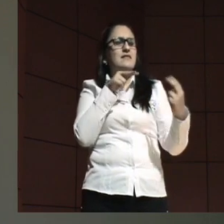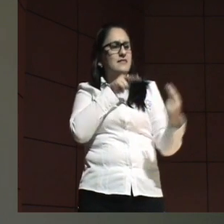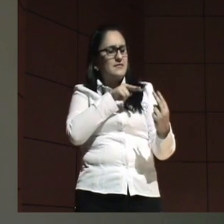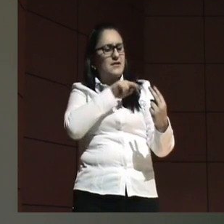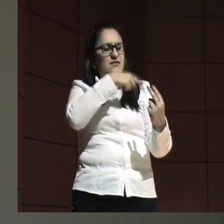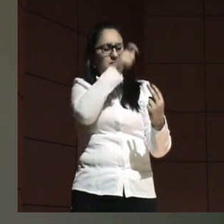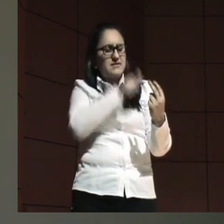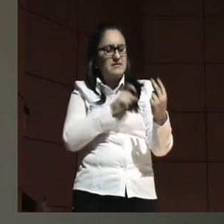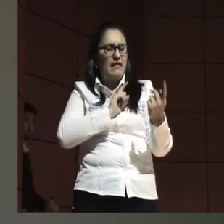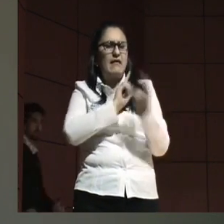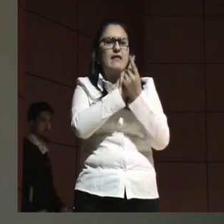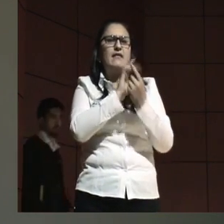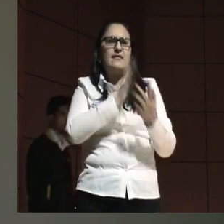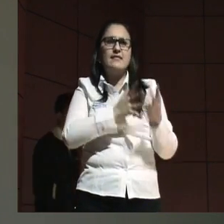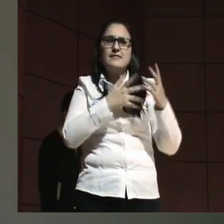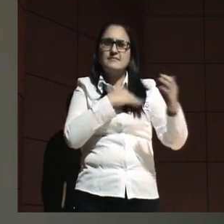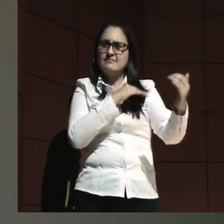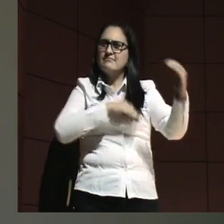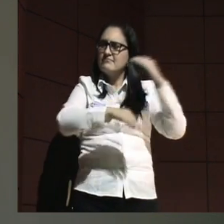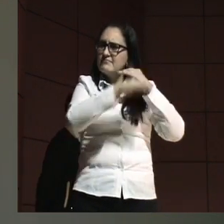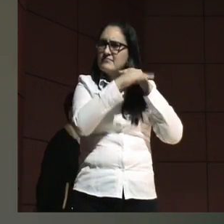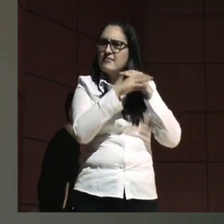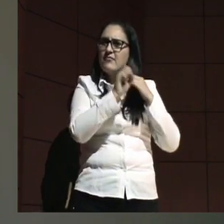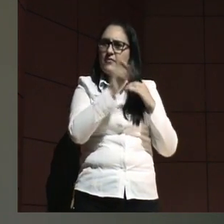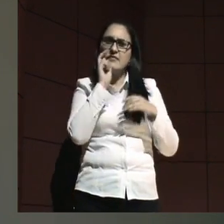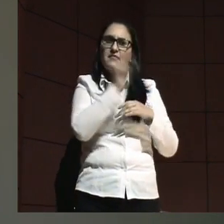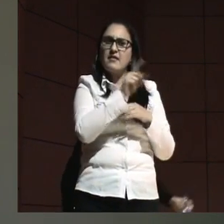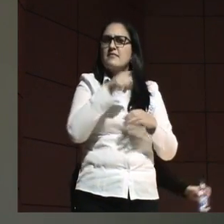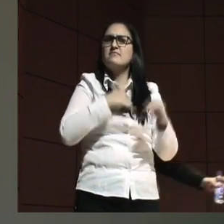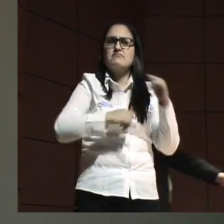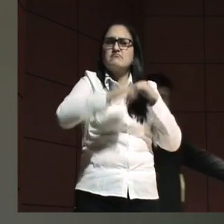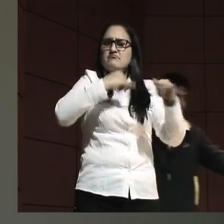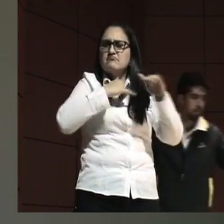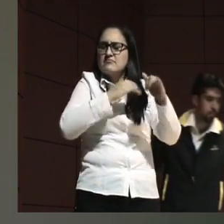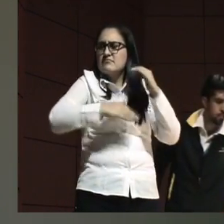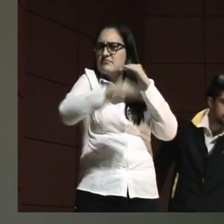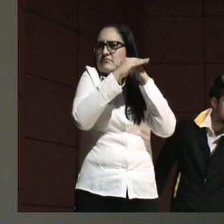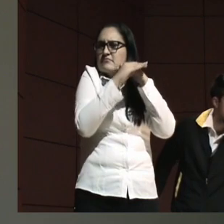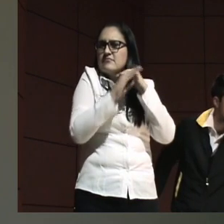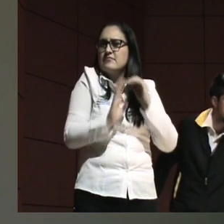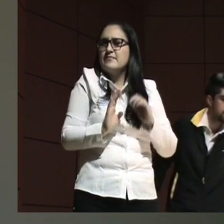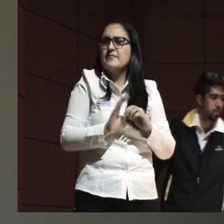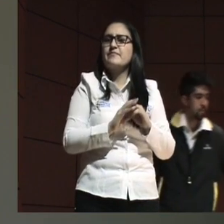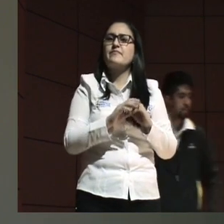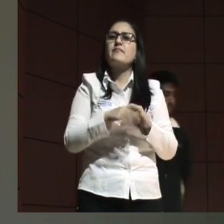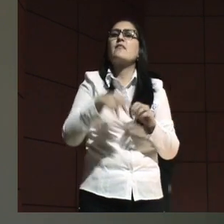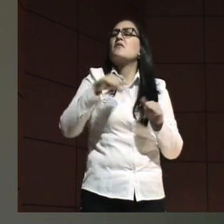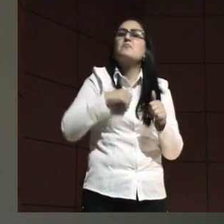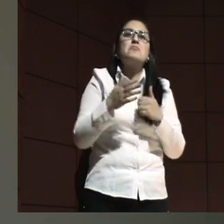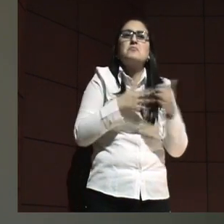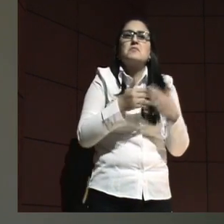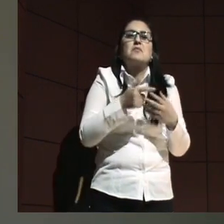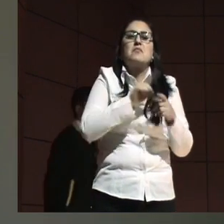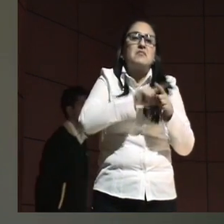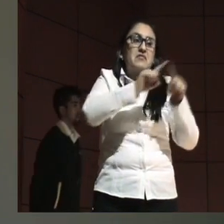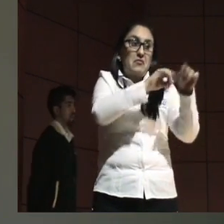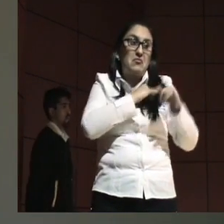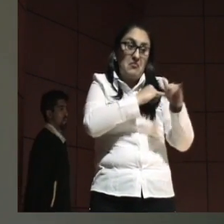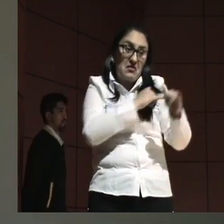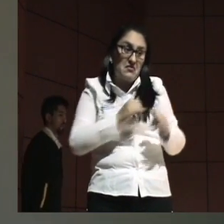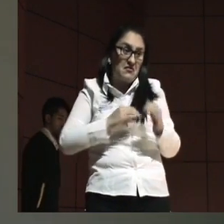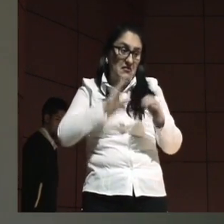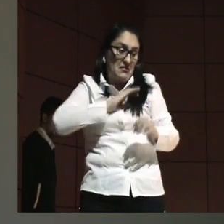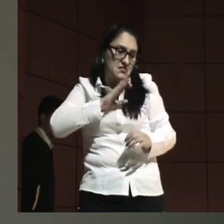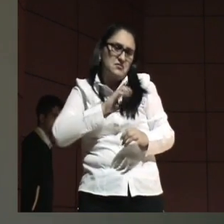encontrarse, poder ver que somos equivalentes, aun cuando no tengamos todas las características de